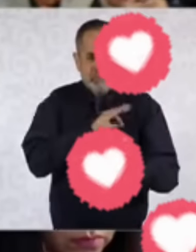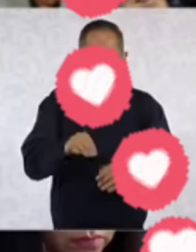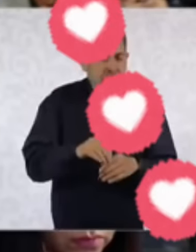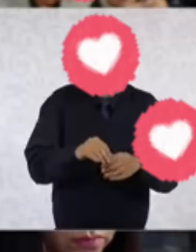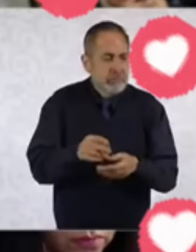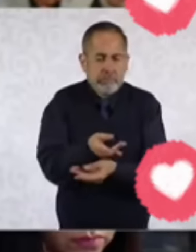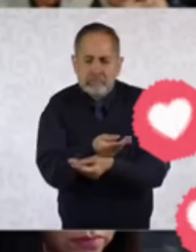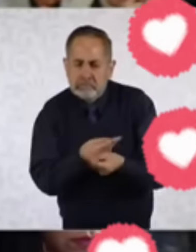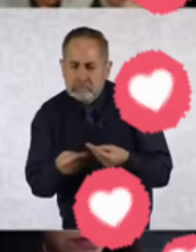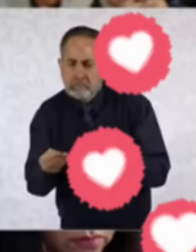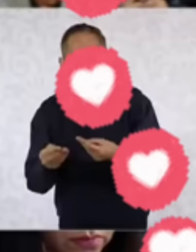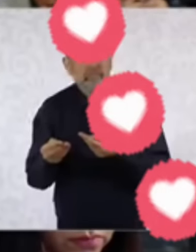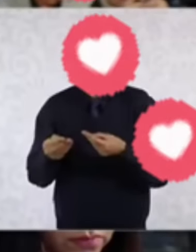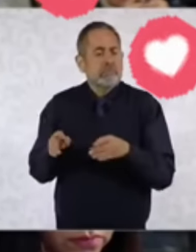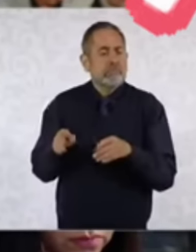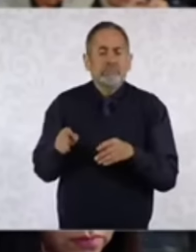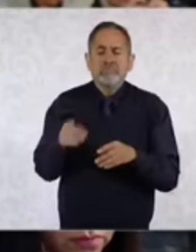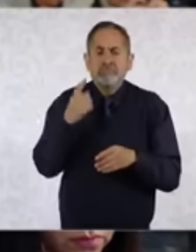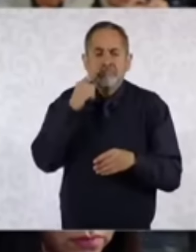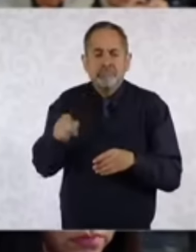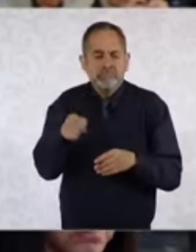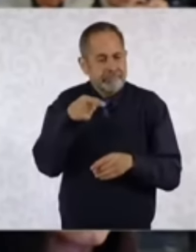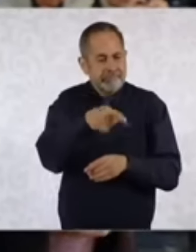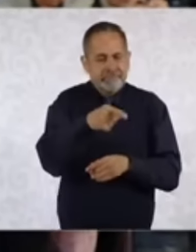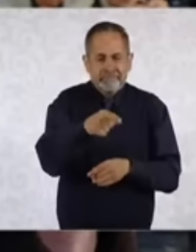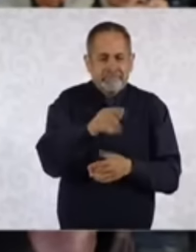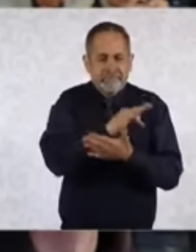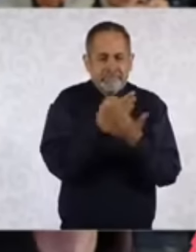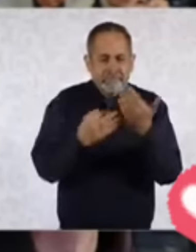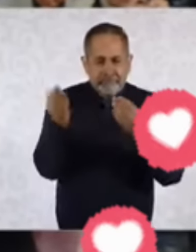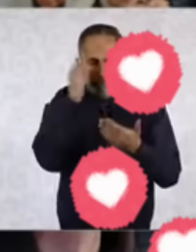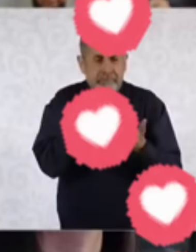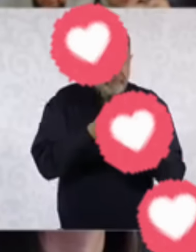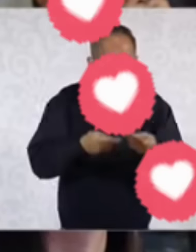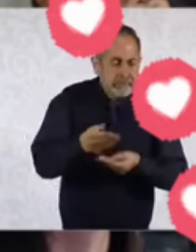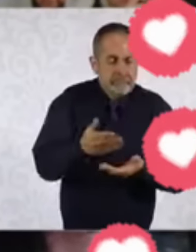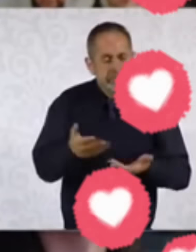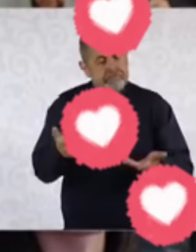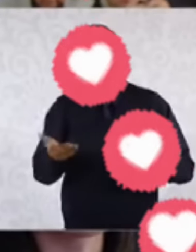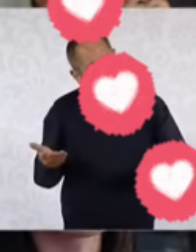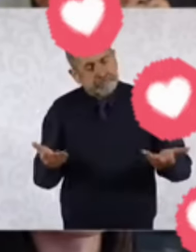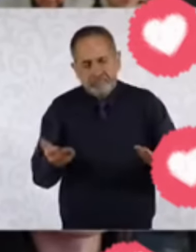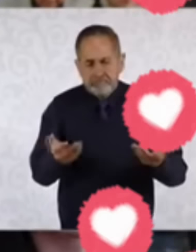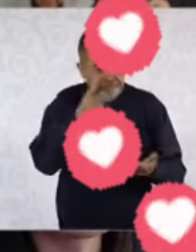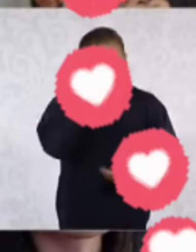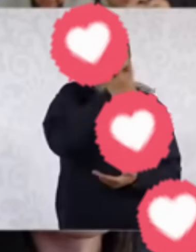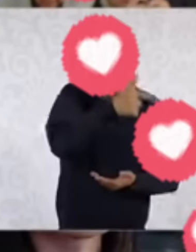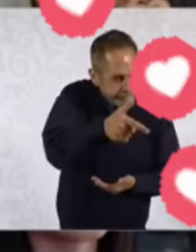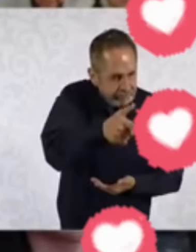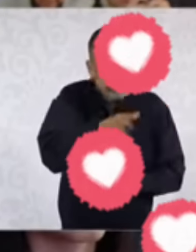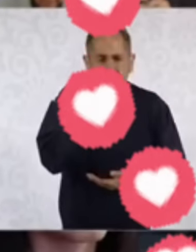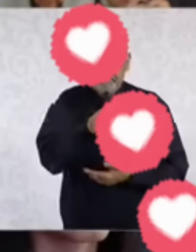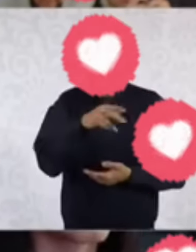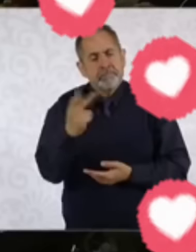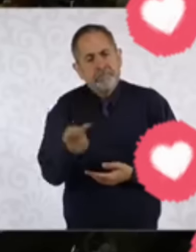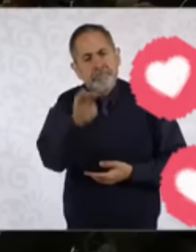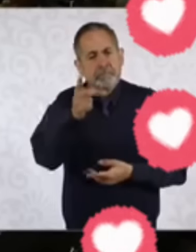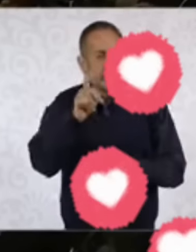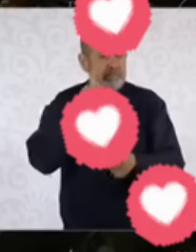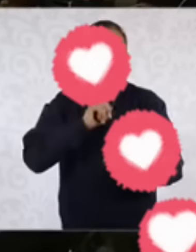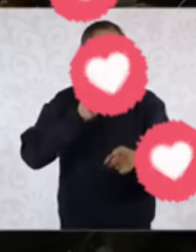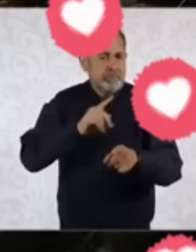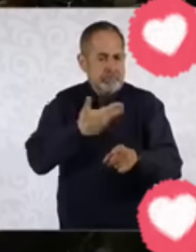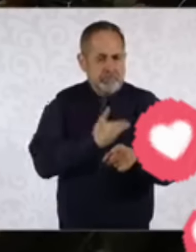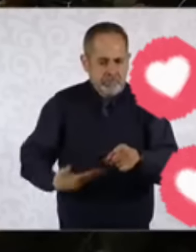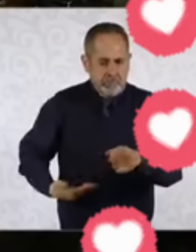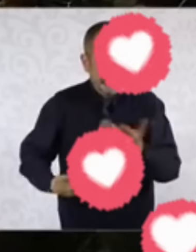desviar, digamos, estas factureras. Y pues bueno, preguntarle, señora Presidenta, cuál es la